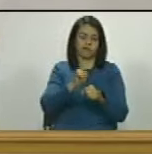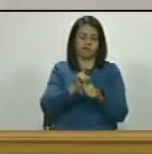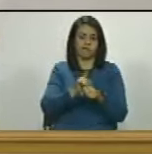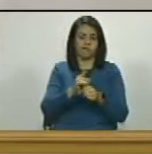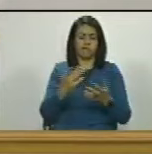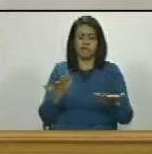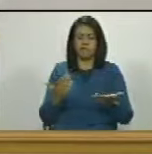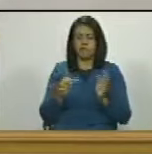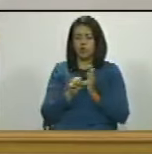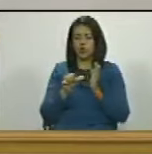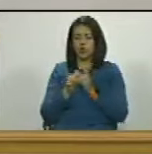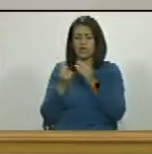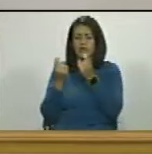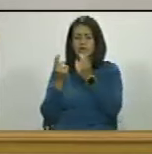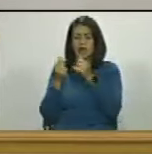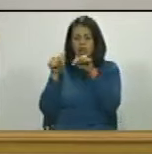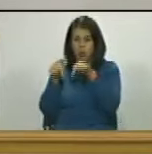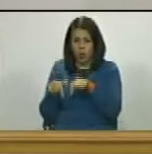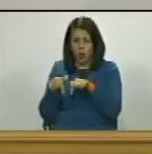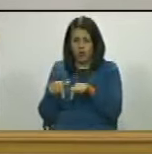de donde saca plata ahora